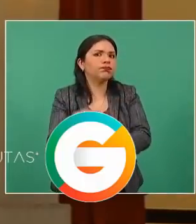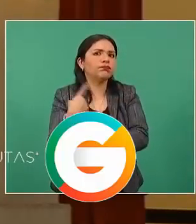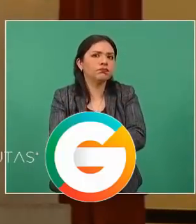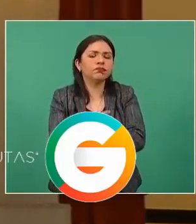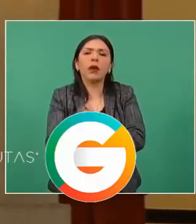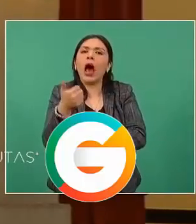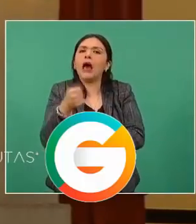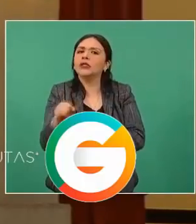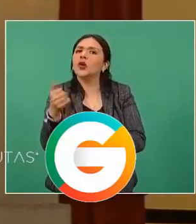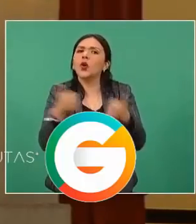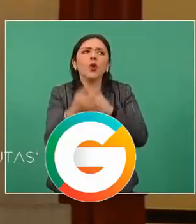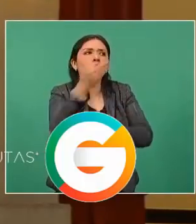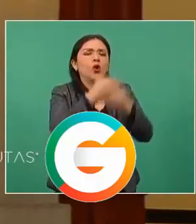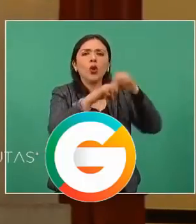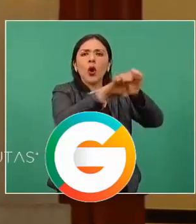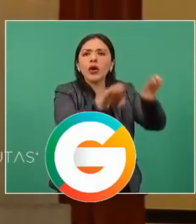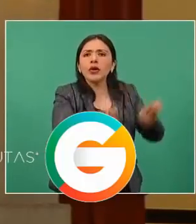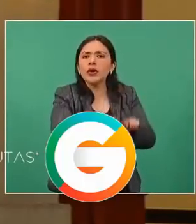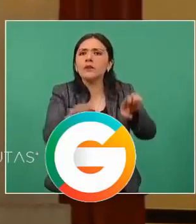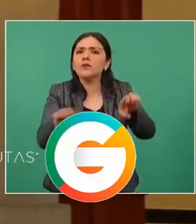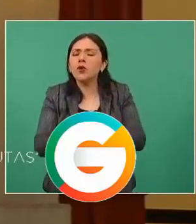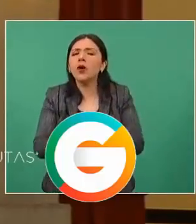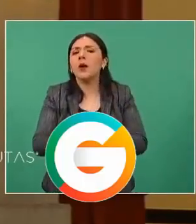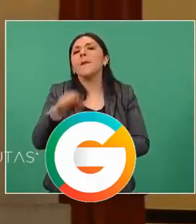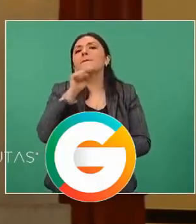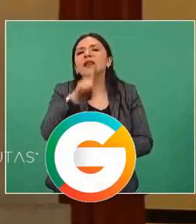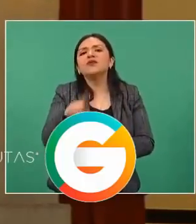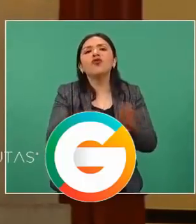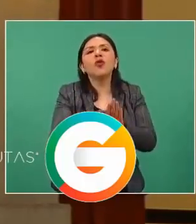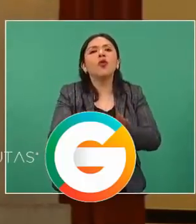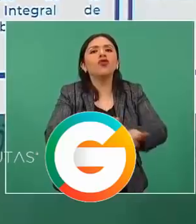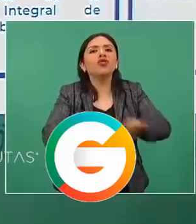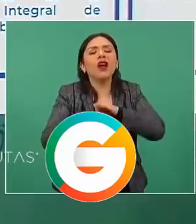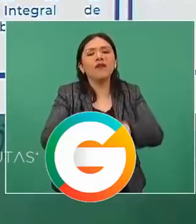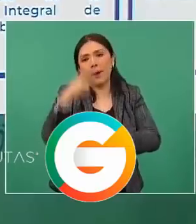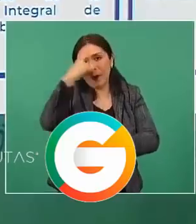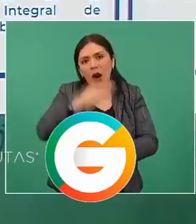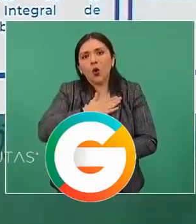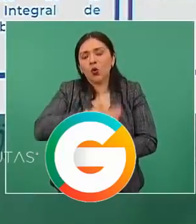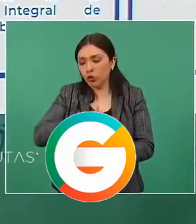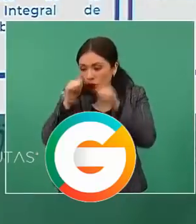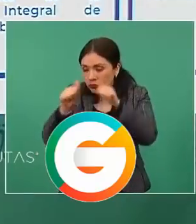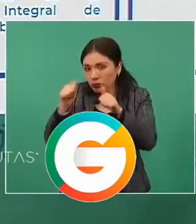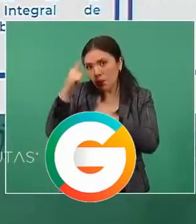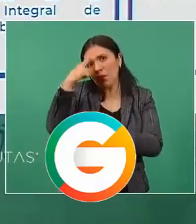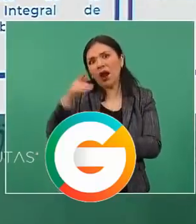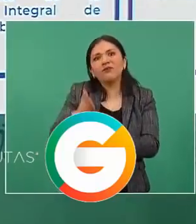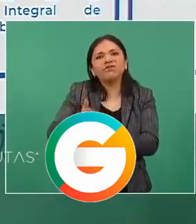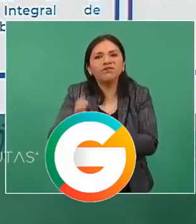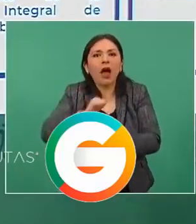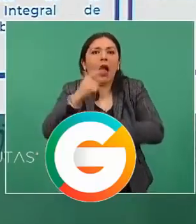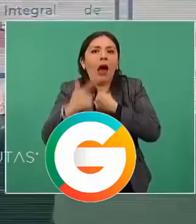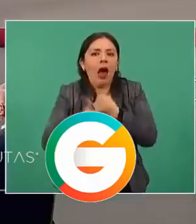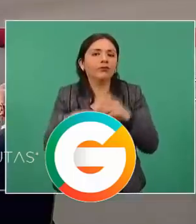todas las fuerzas, asimismo el empleo adecuado de la fuerza que tienen a su disposición.